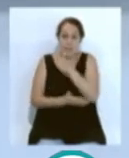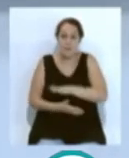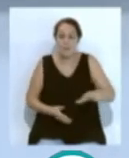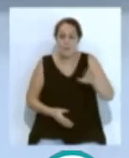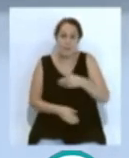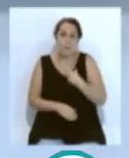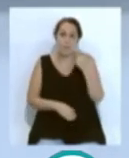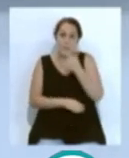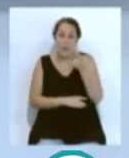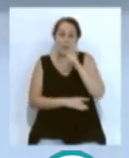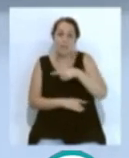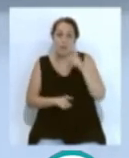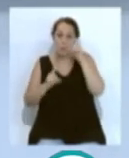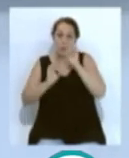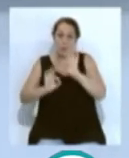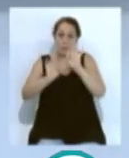y educación especial.